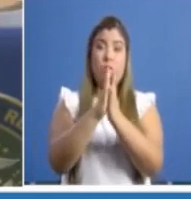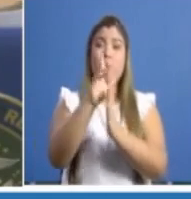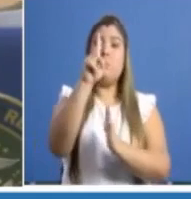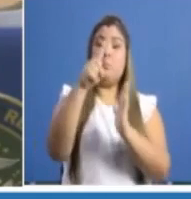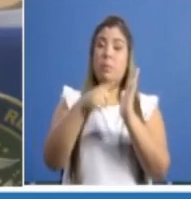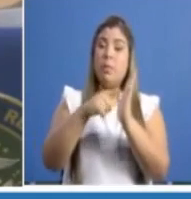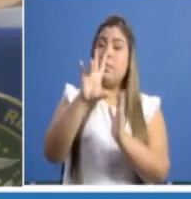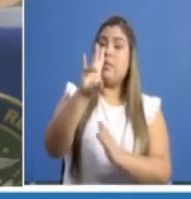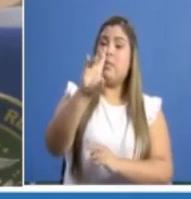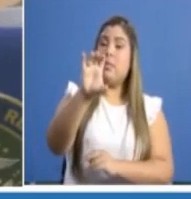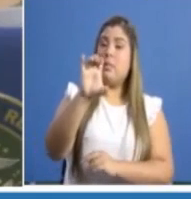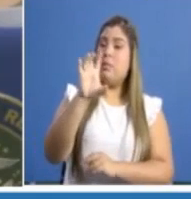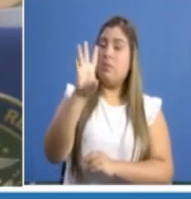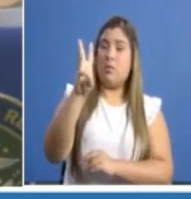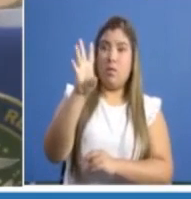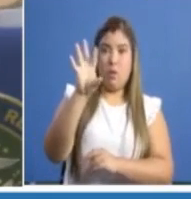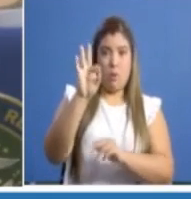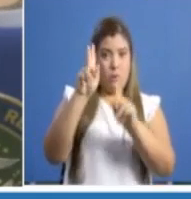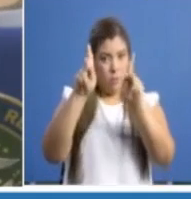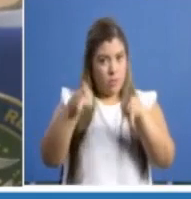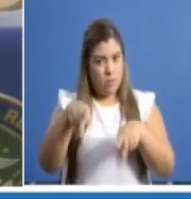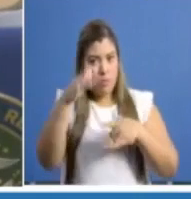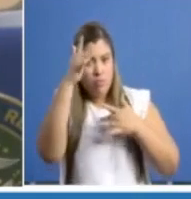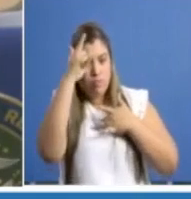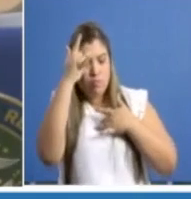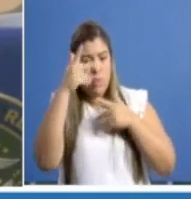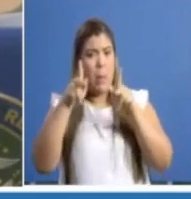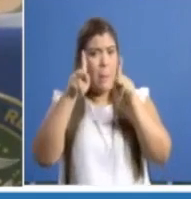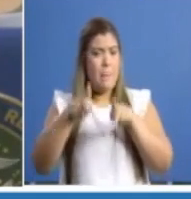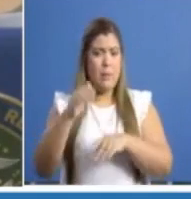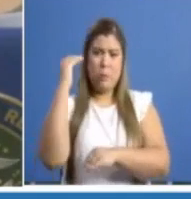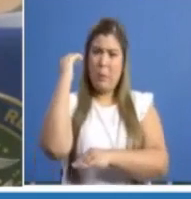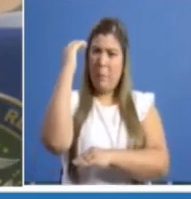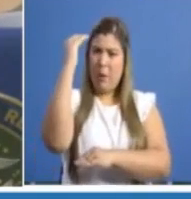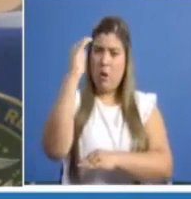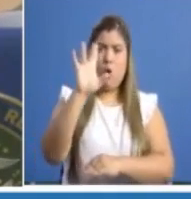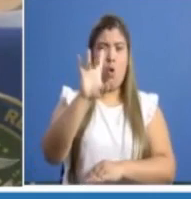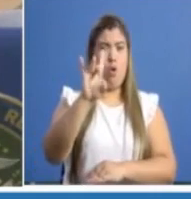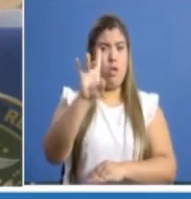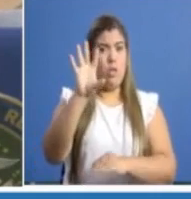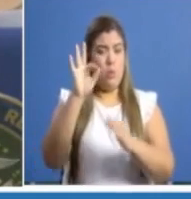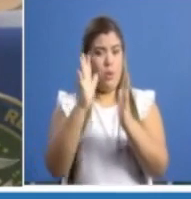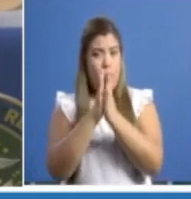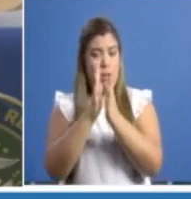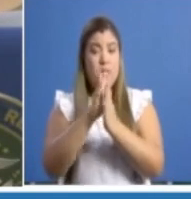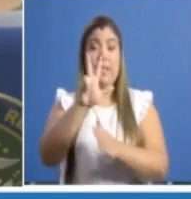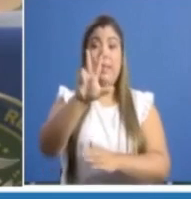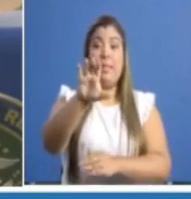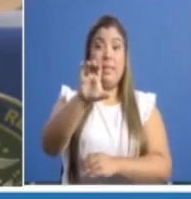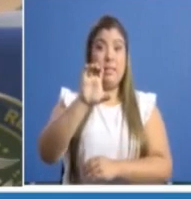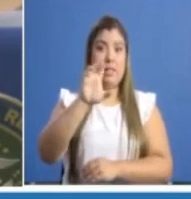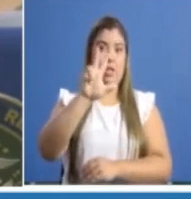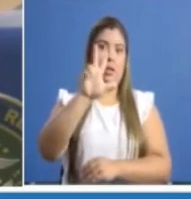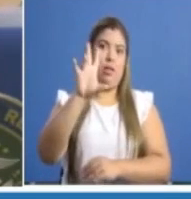.769 y en mayores de 80 años, 337.